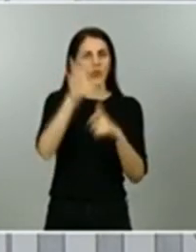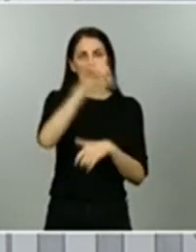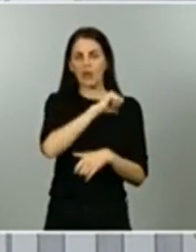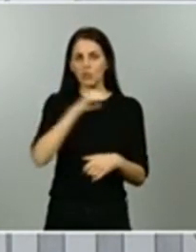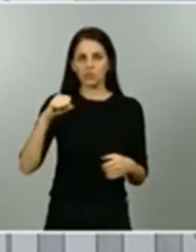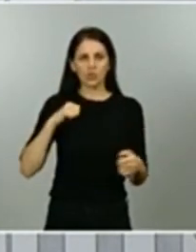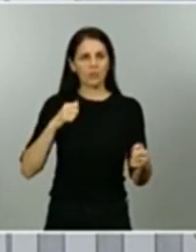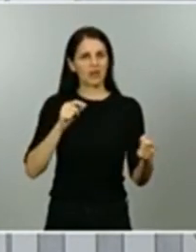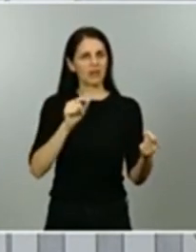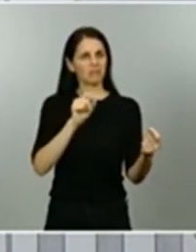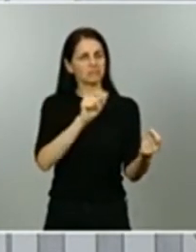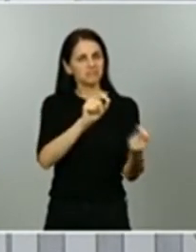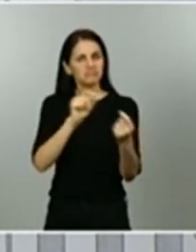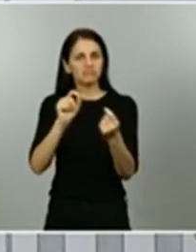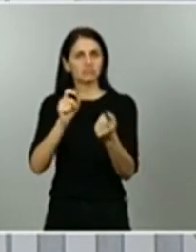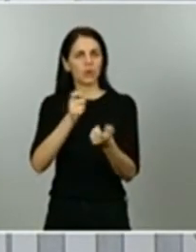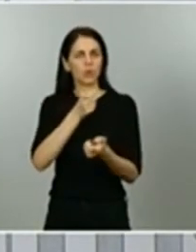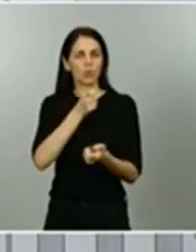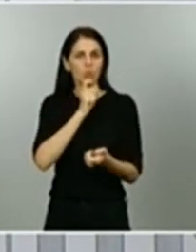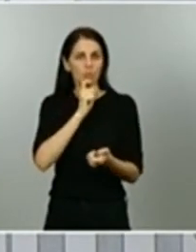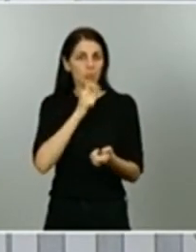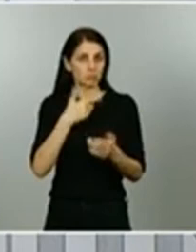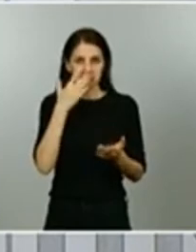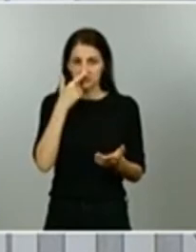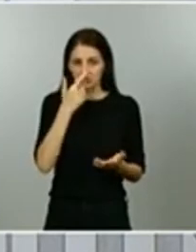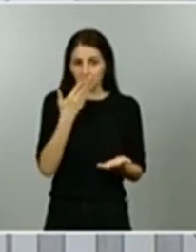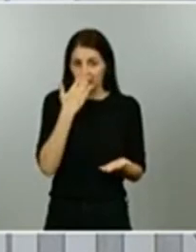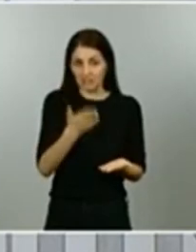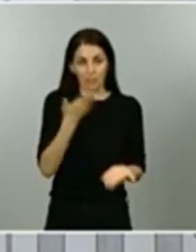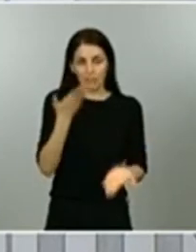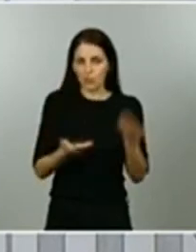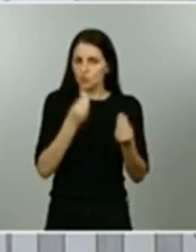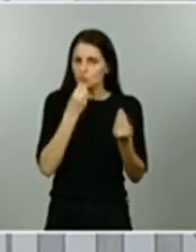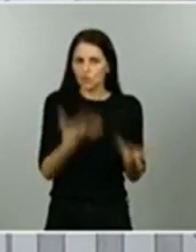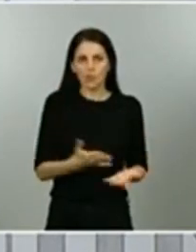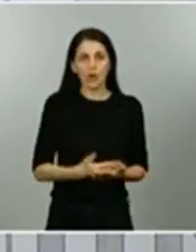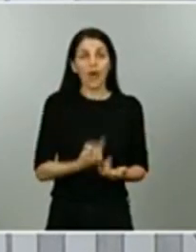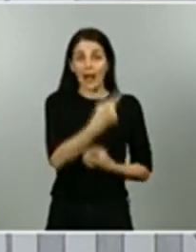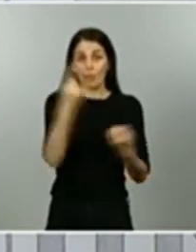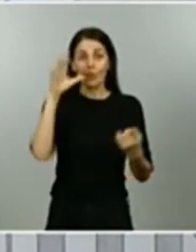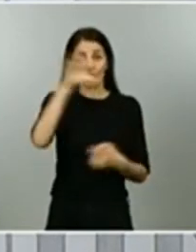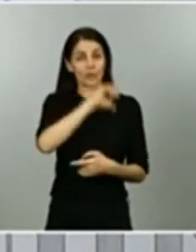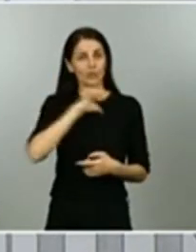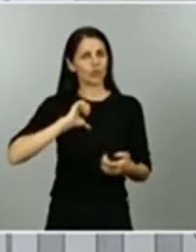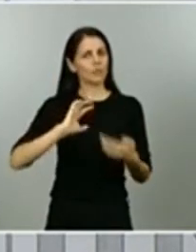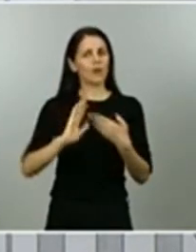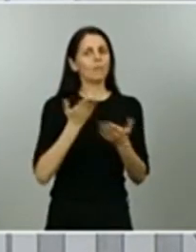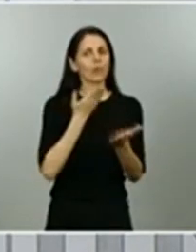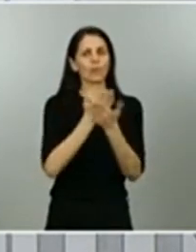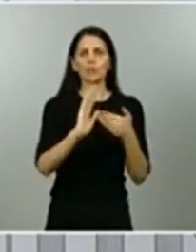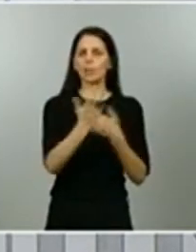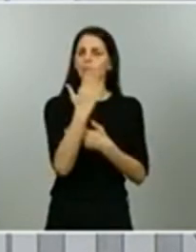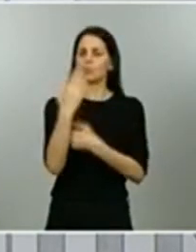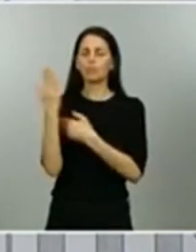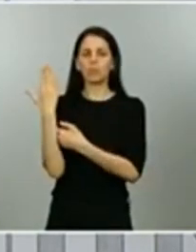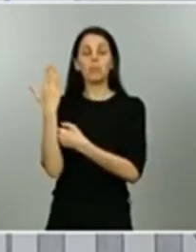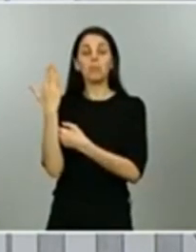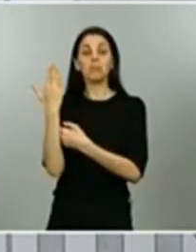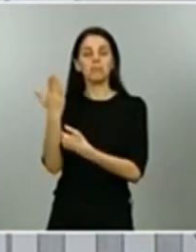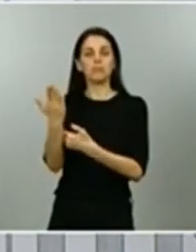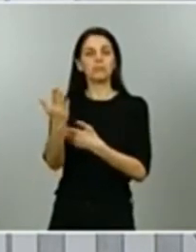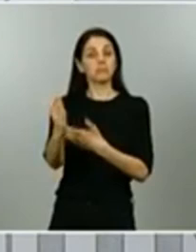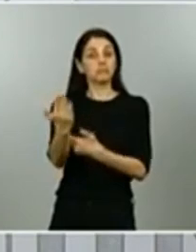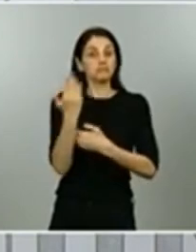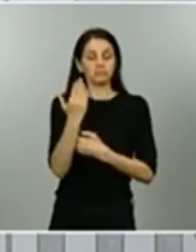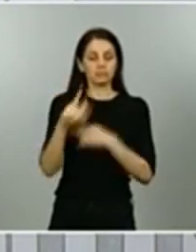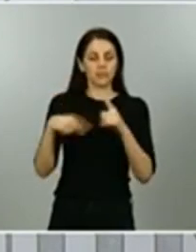comunidades autónomas algunas de ellas han hecho unas propuestas que al final después de una valoración técnica y una reunión bilateral